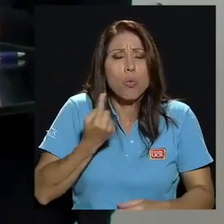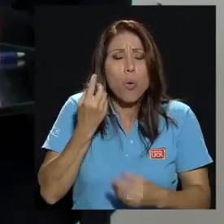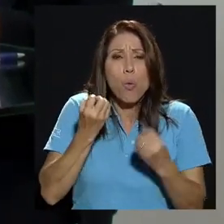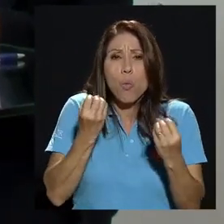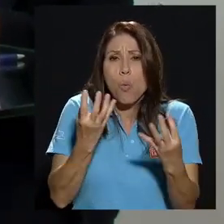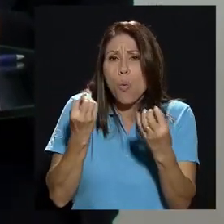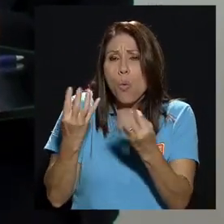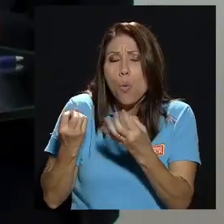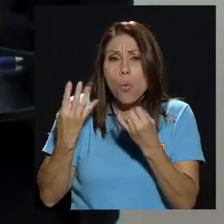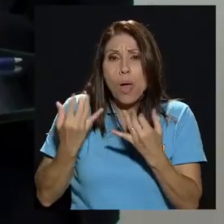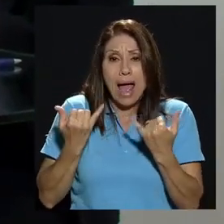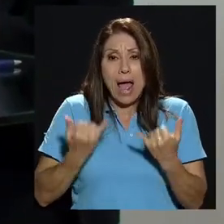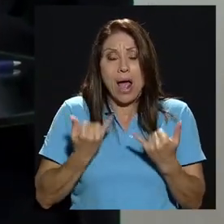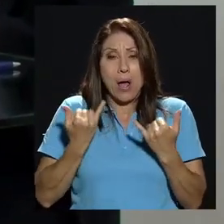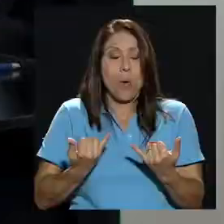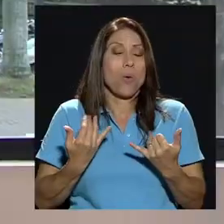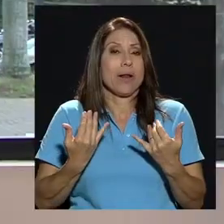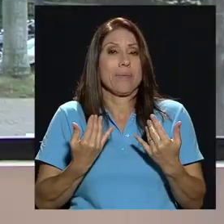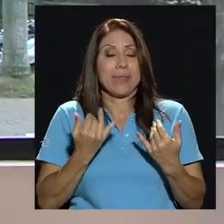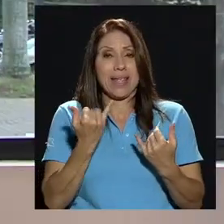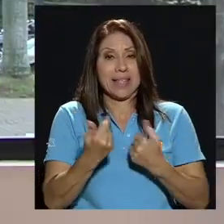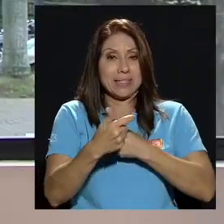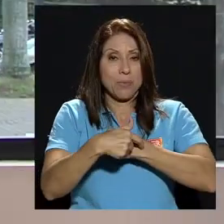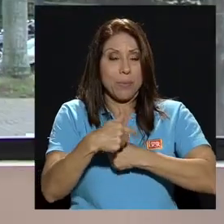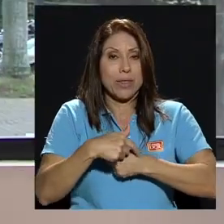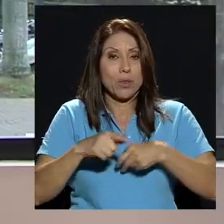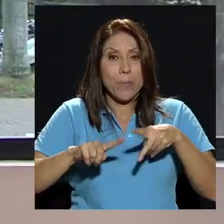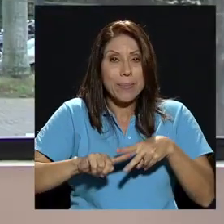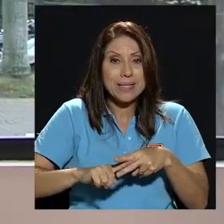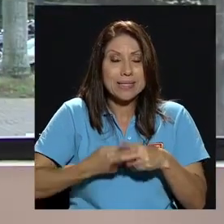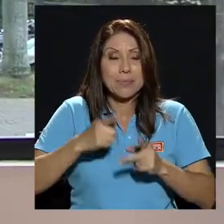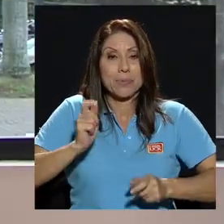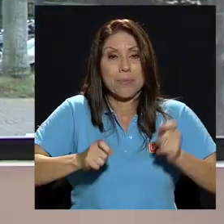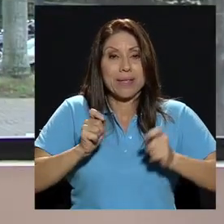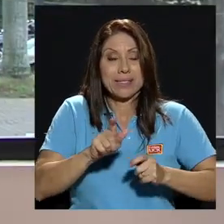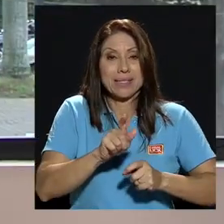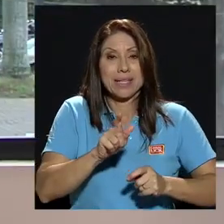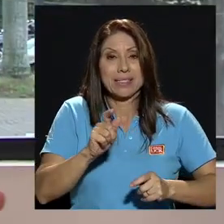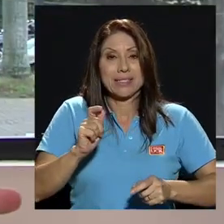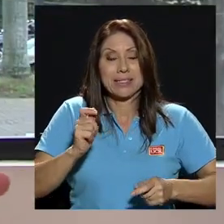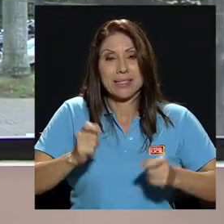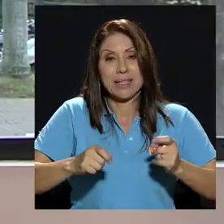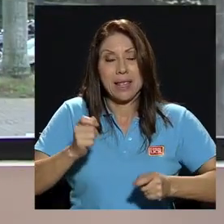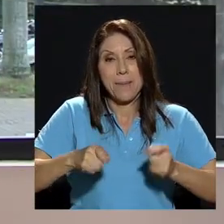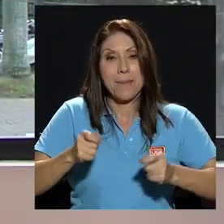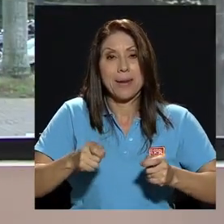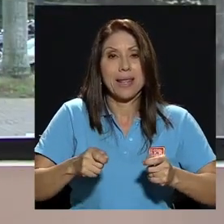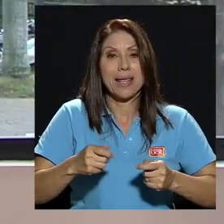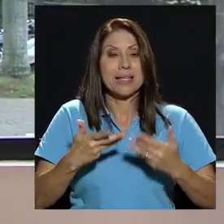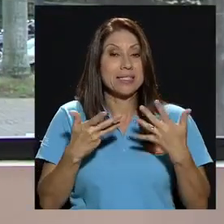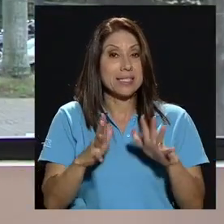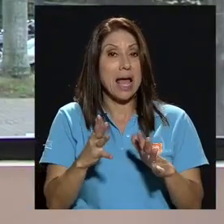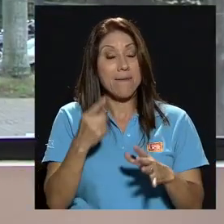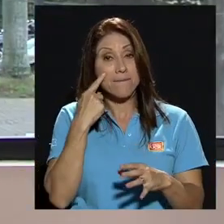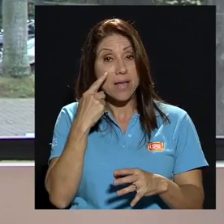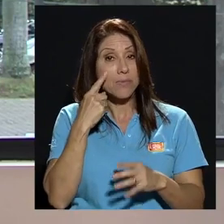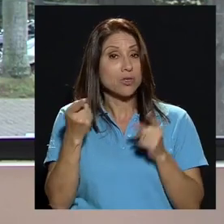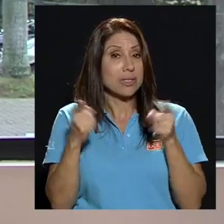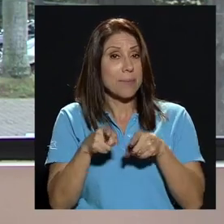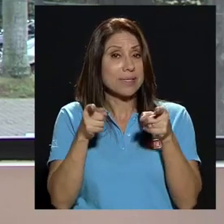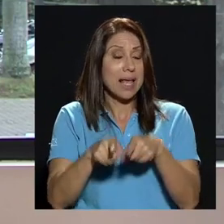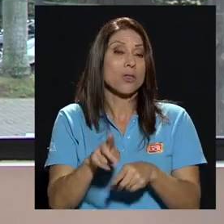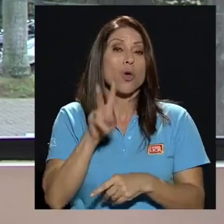viviendo digamos en este principio de septiembre una el impacto de dos huracanes